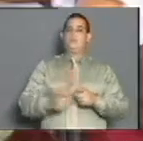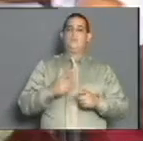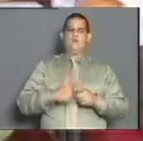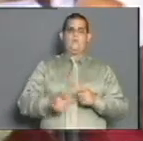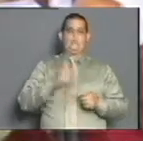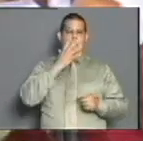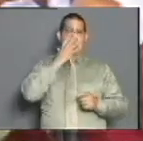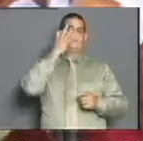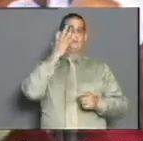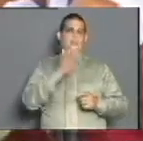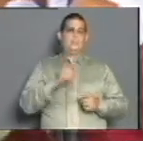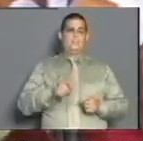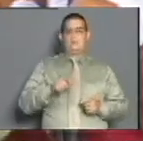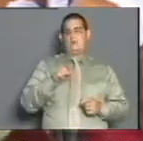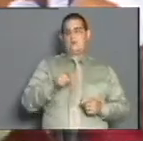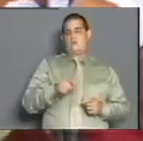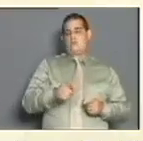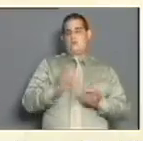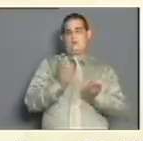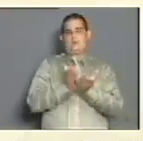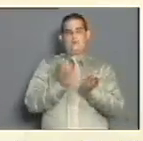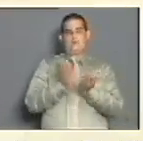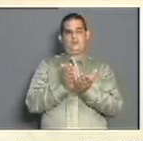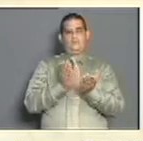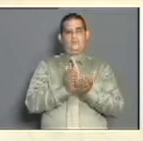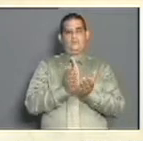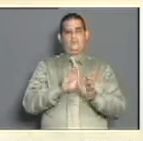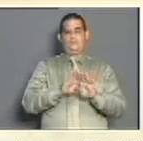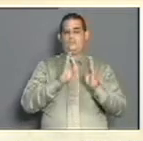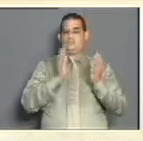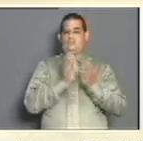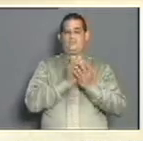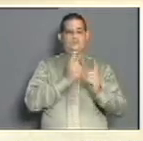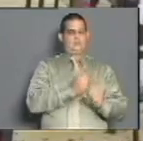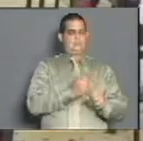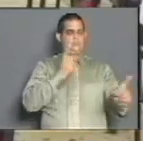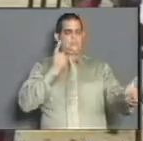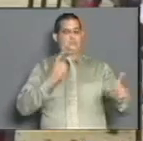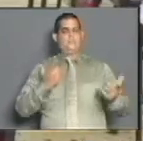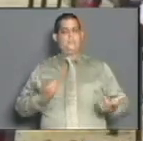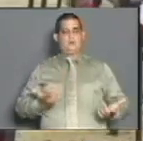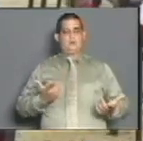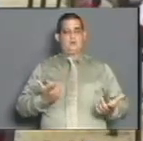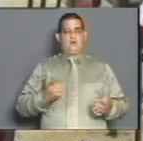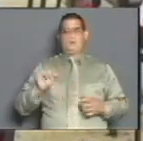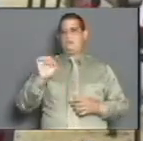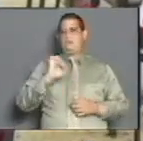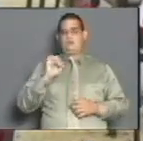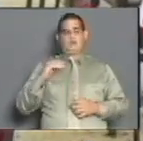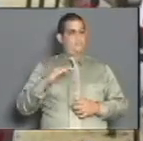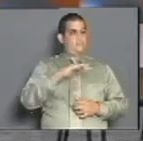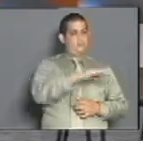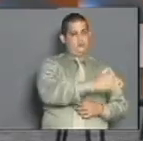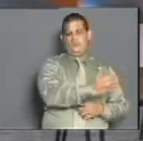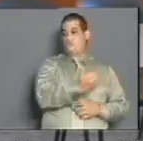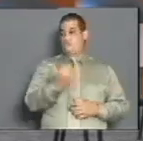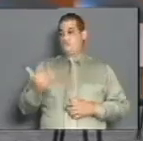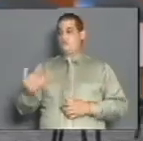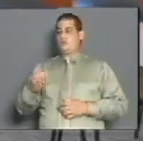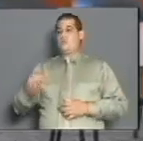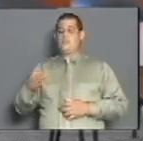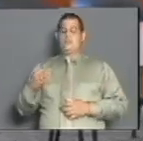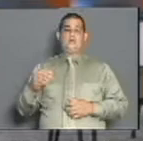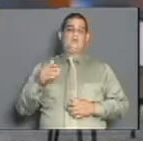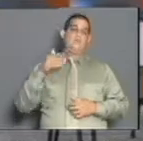obtención de la base material de estudio, las medidas higiénicas y de distanciamiento, la transportación de los estudiantes de los municipios